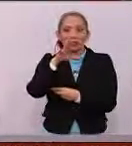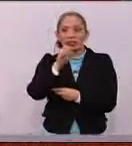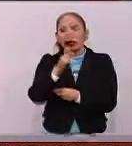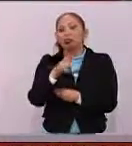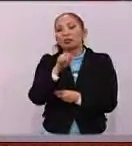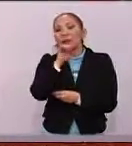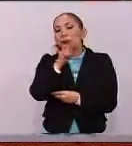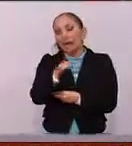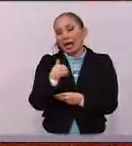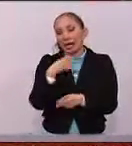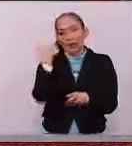Ya también estuvimos en Michoacán.